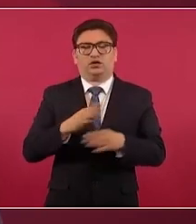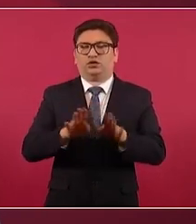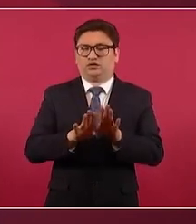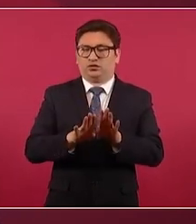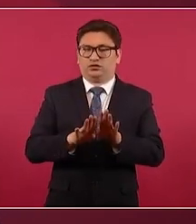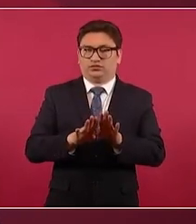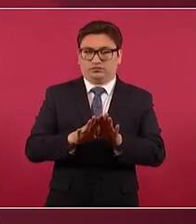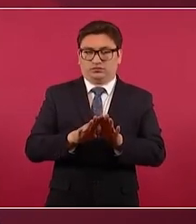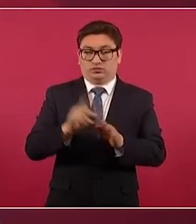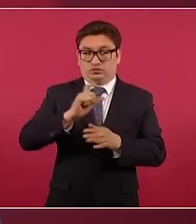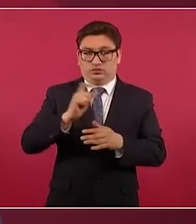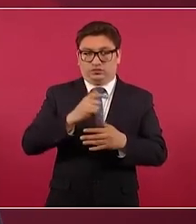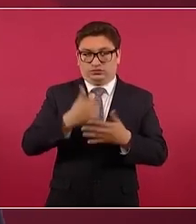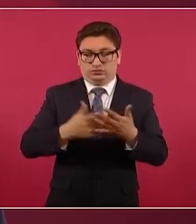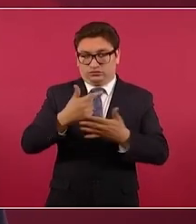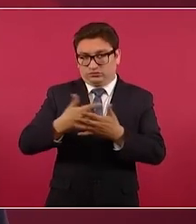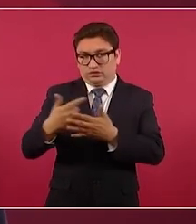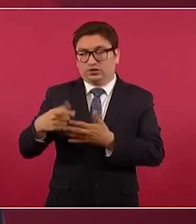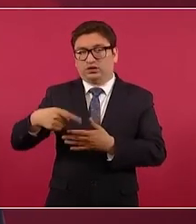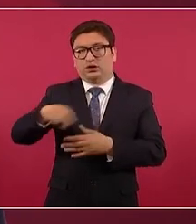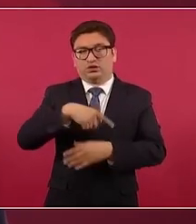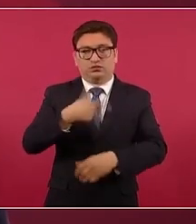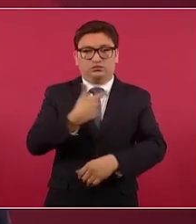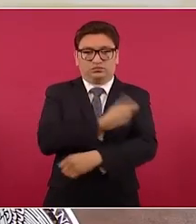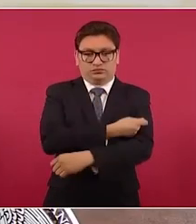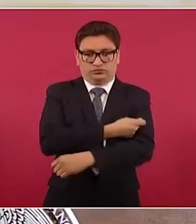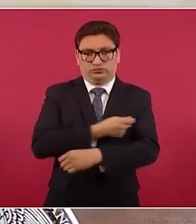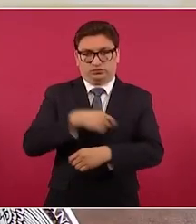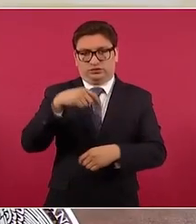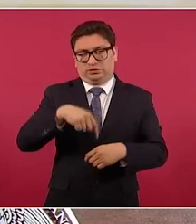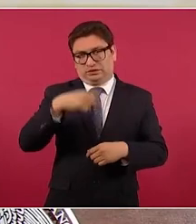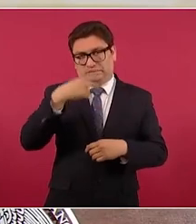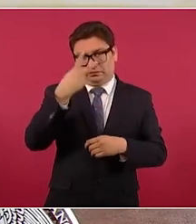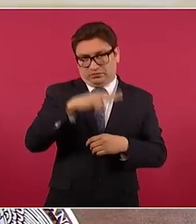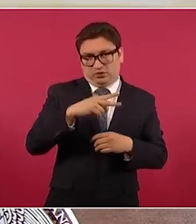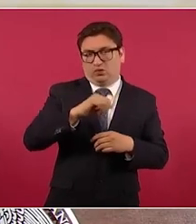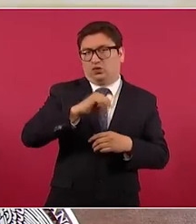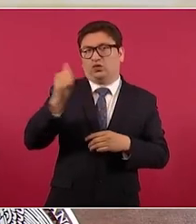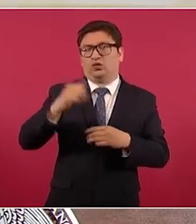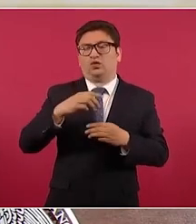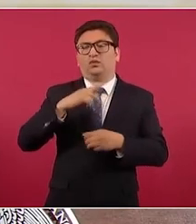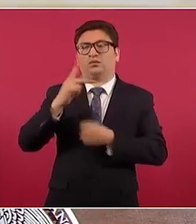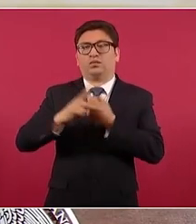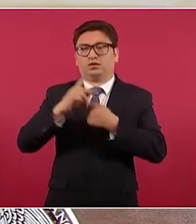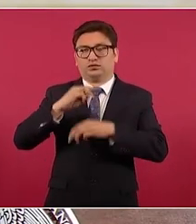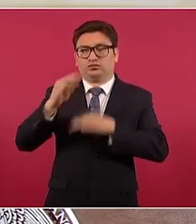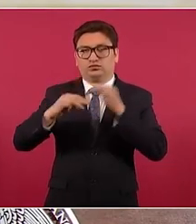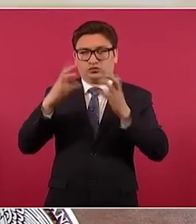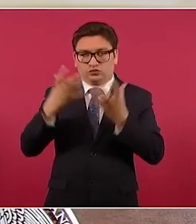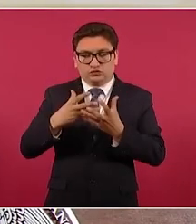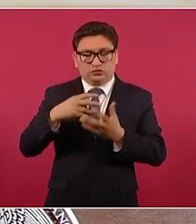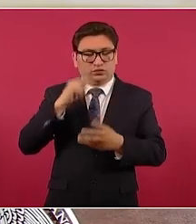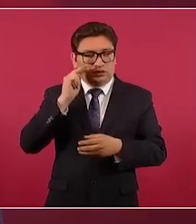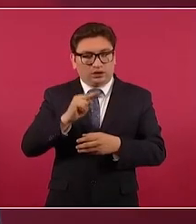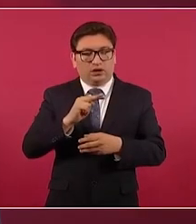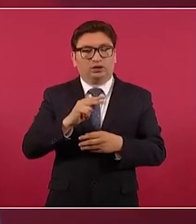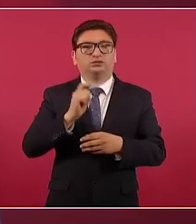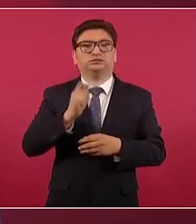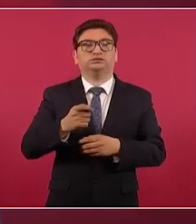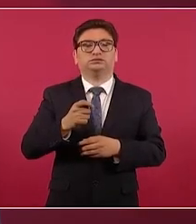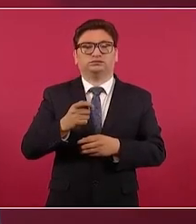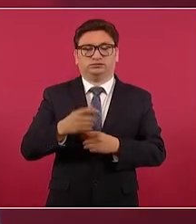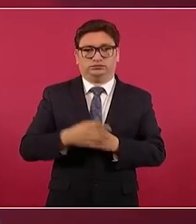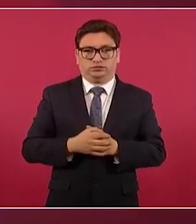registro sanitario de estas vacunas no sólo en México sino en el resto del mundo se empieza a acumular evidencia útil sobre